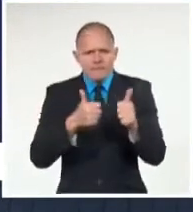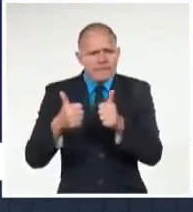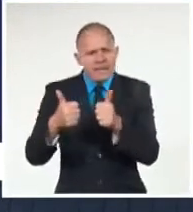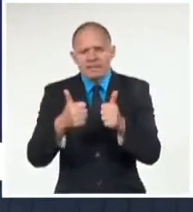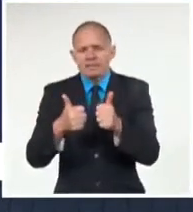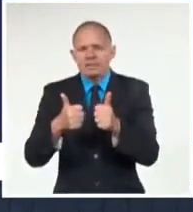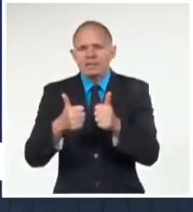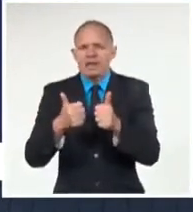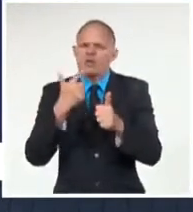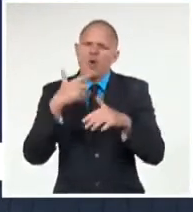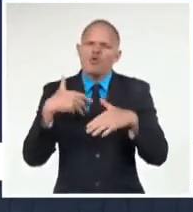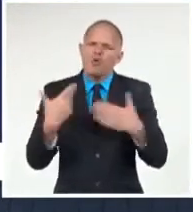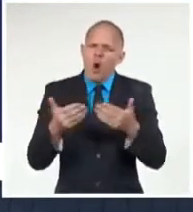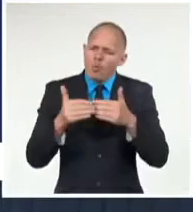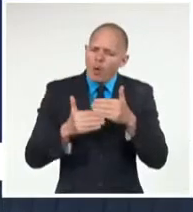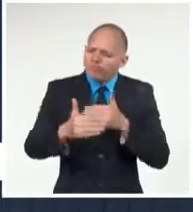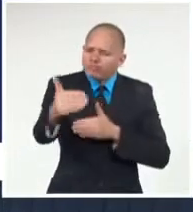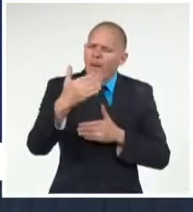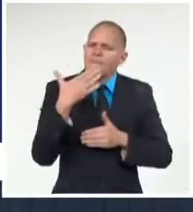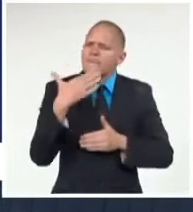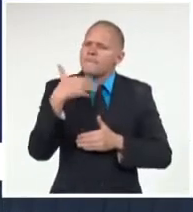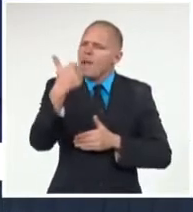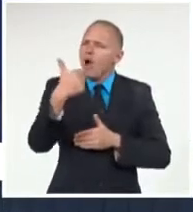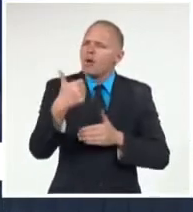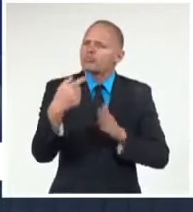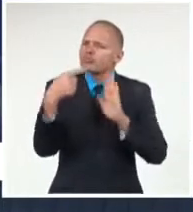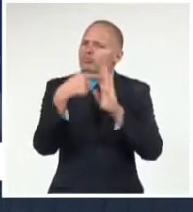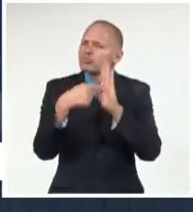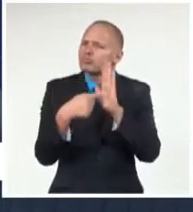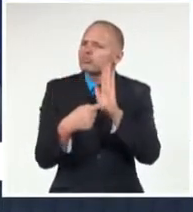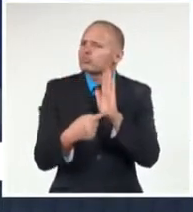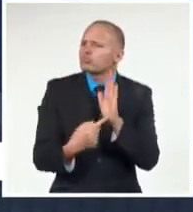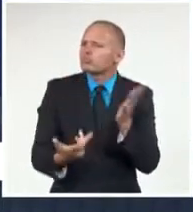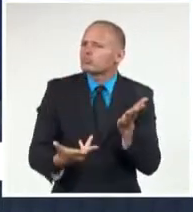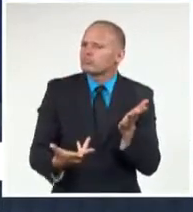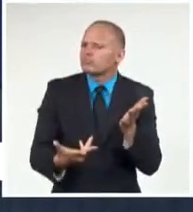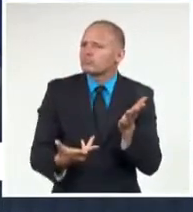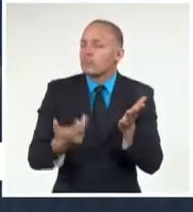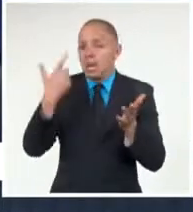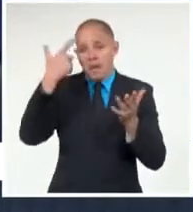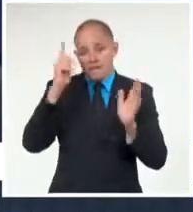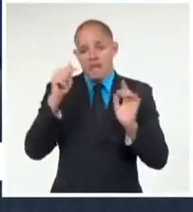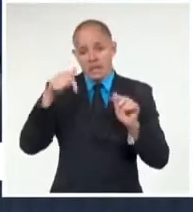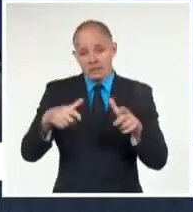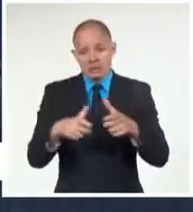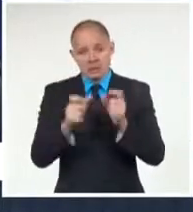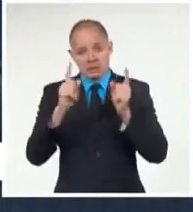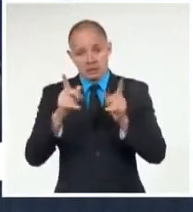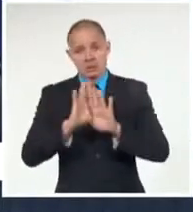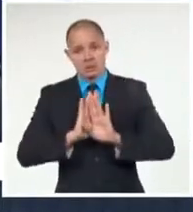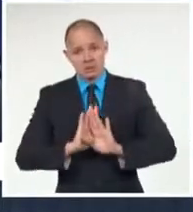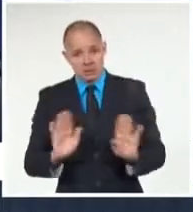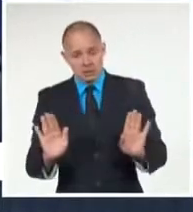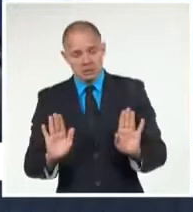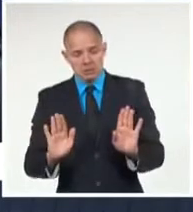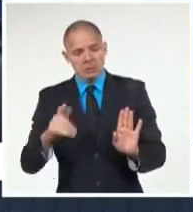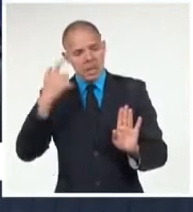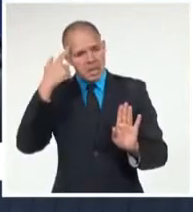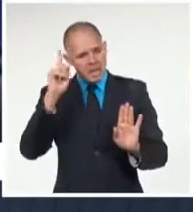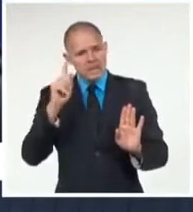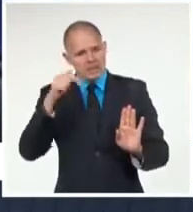podíamos encontrar nuevas maneras, más avances? Y yo creo que este encuentro que hemos tenido hoy aquí supera por lo menos mis